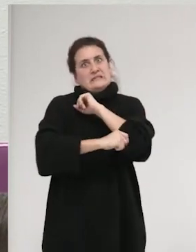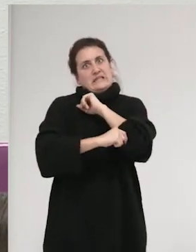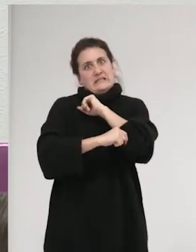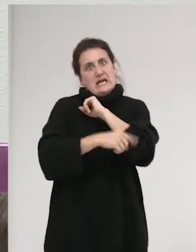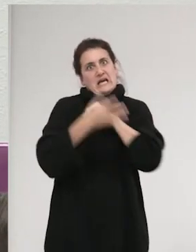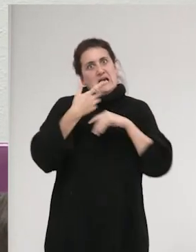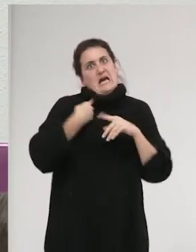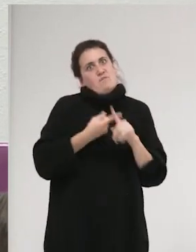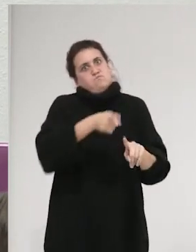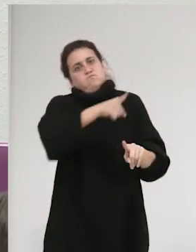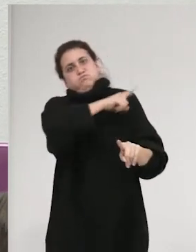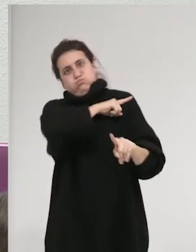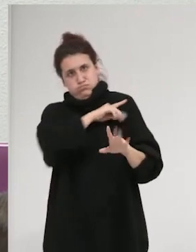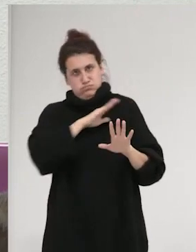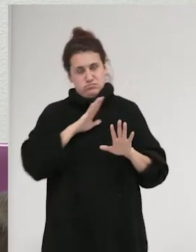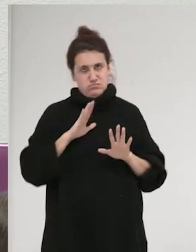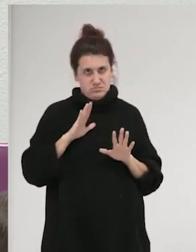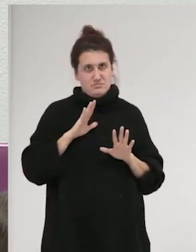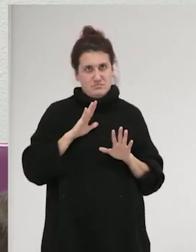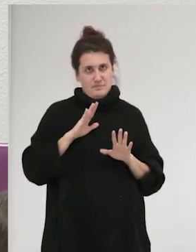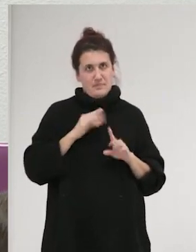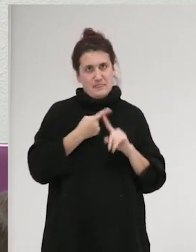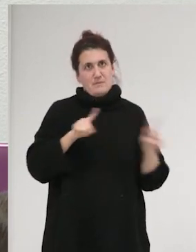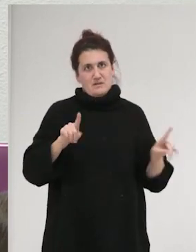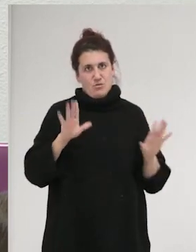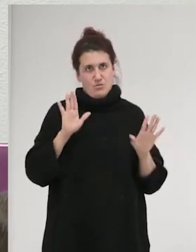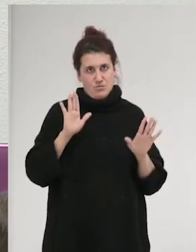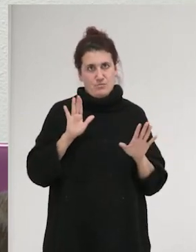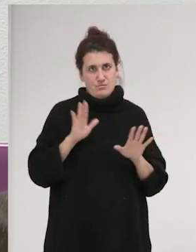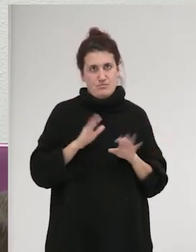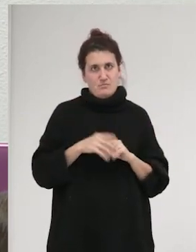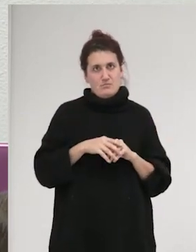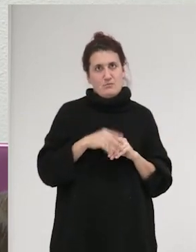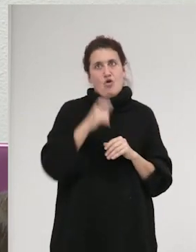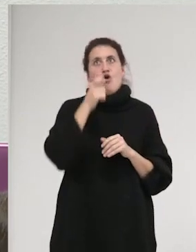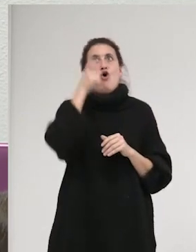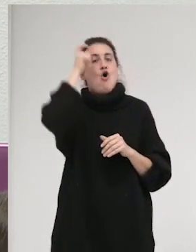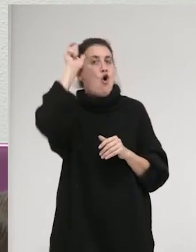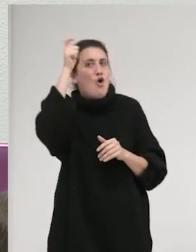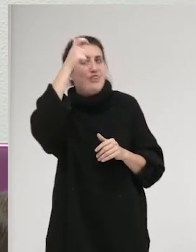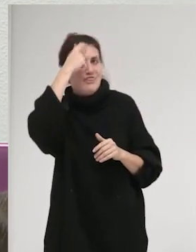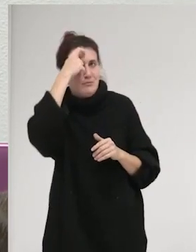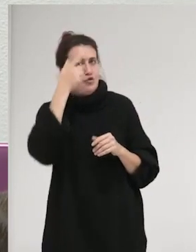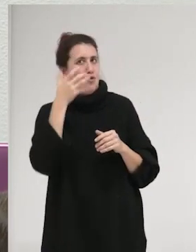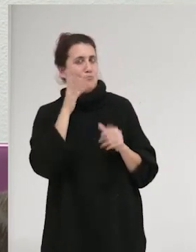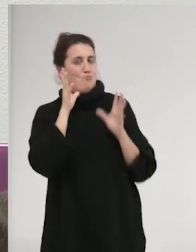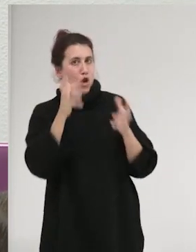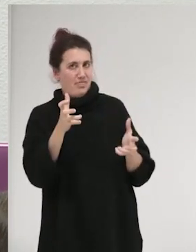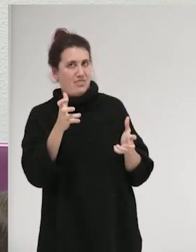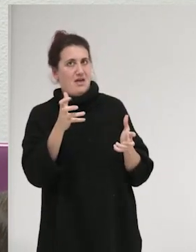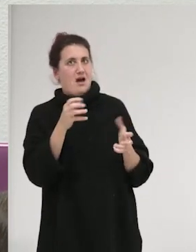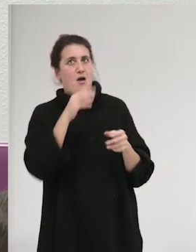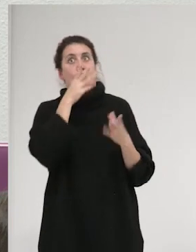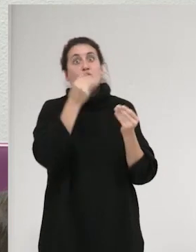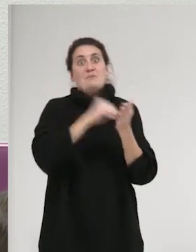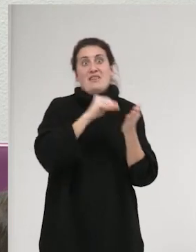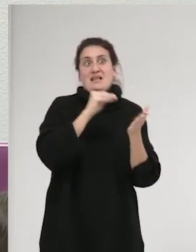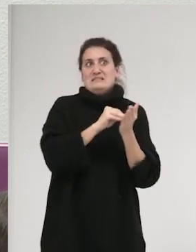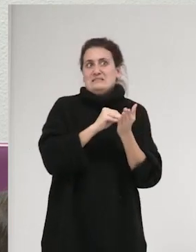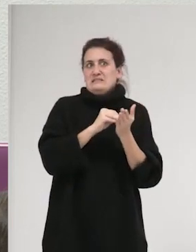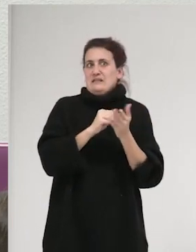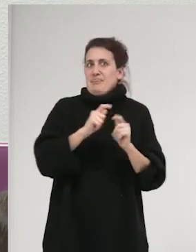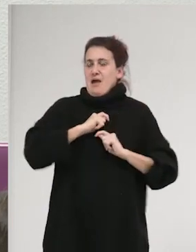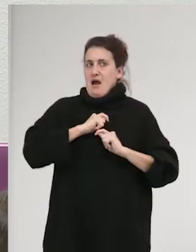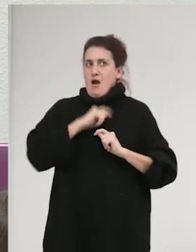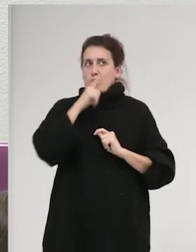extensiva, un uso muy extensivo del concepto de violencia, que de alguna forma lo que está generando muchas veces es una